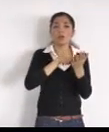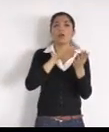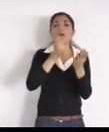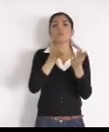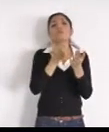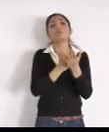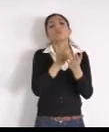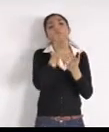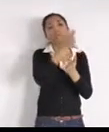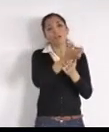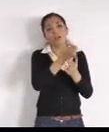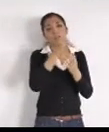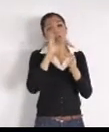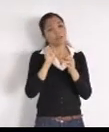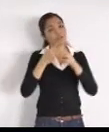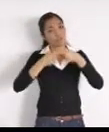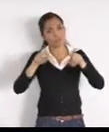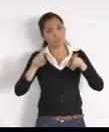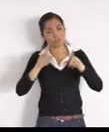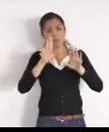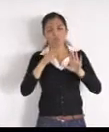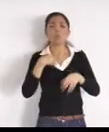una respuesta, en específico.